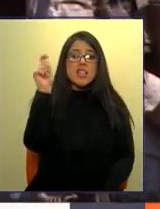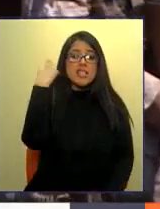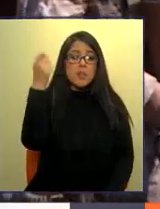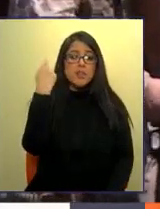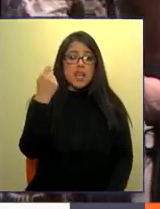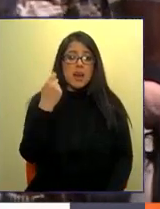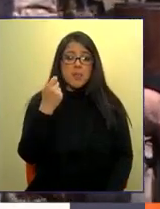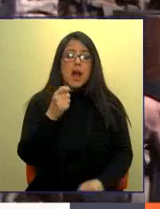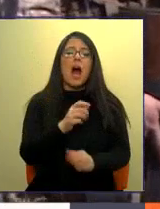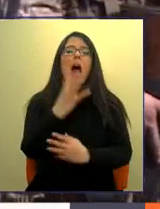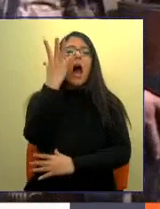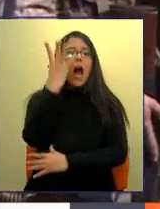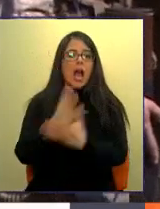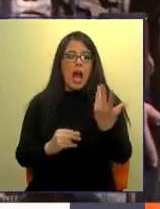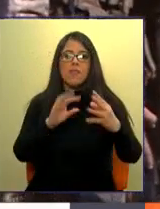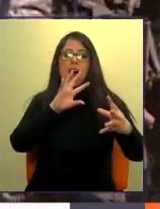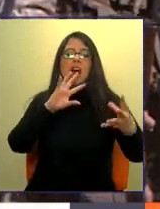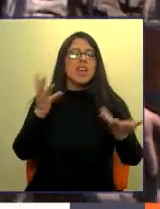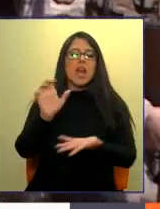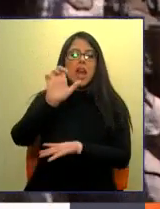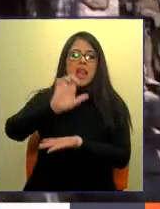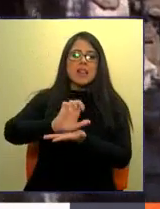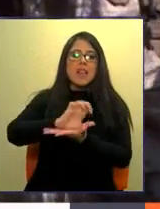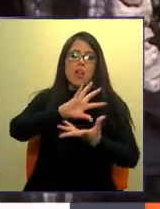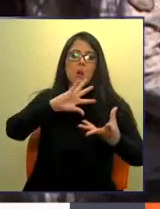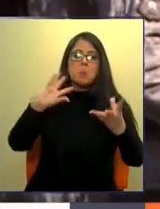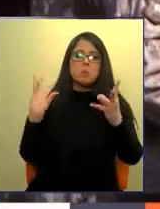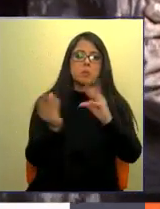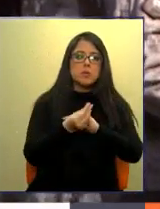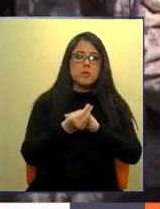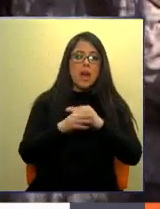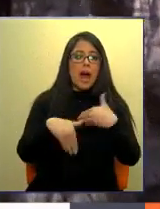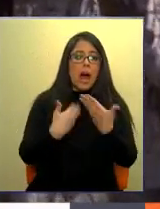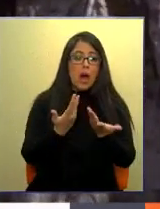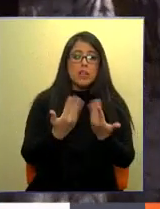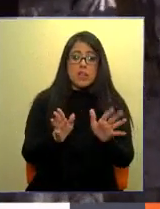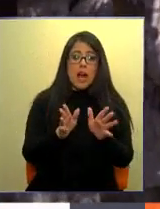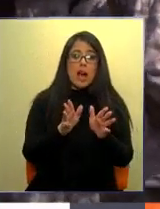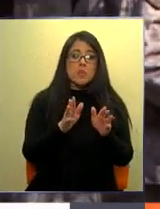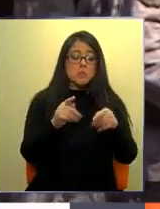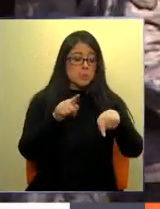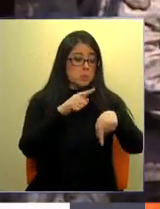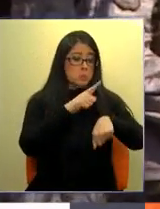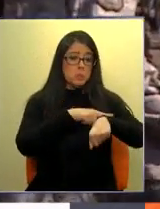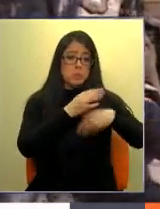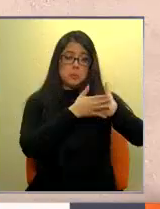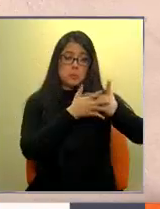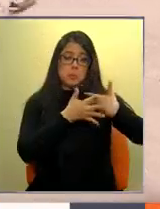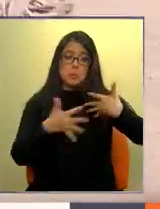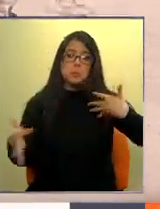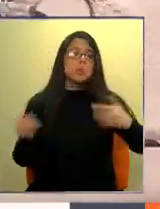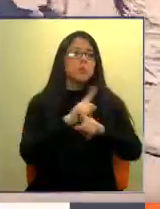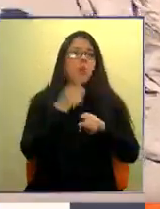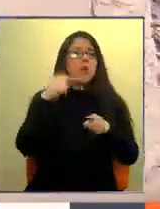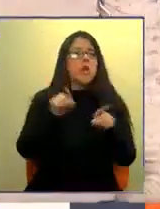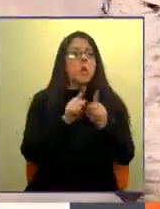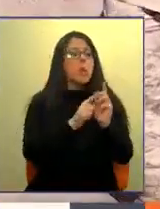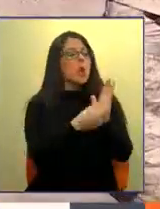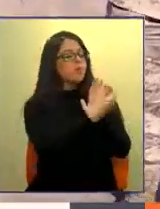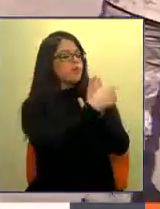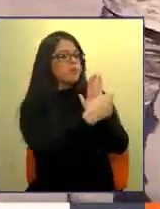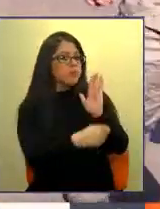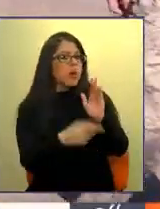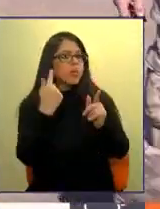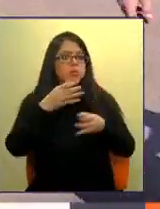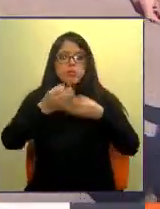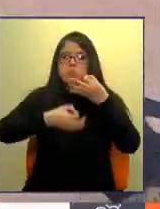estado de catástrofe. Hasta ahora no hay intención de extenderlo. Hay que ir mirando los números. Sin embargo, las declaraciones de